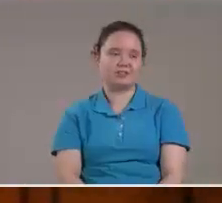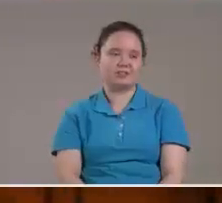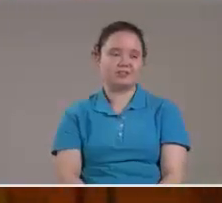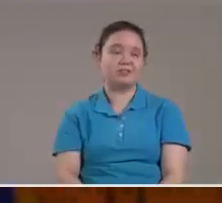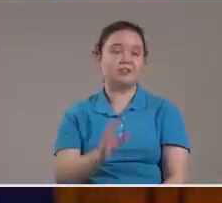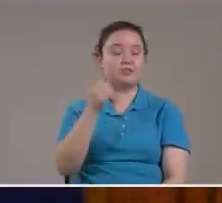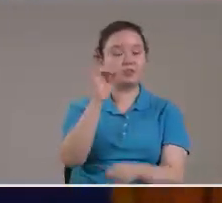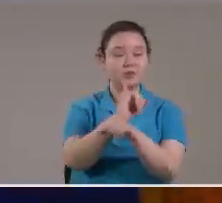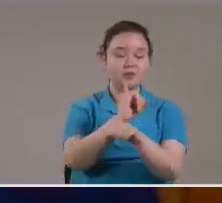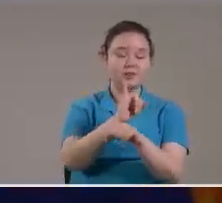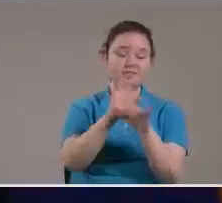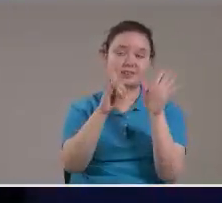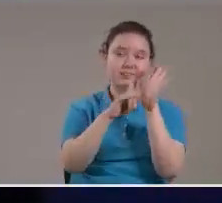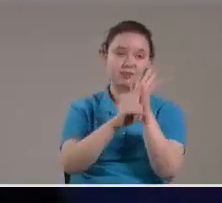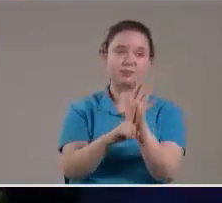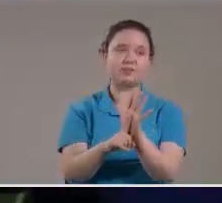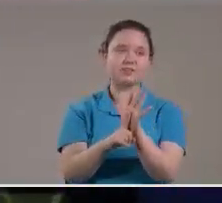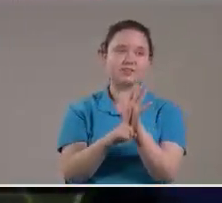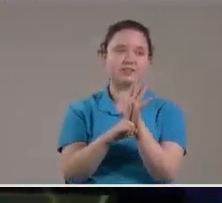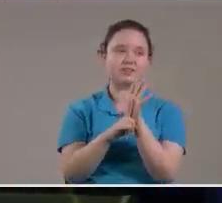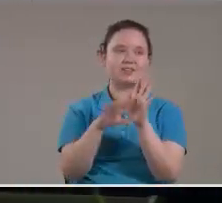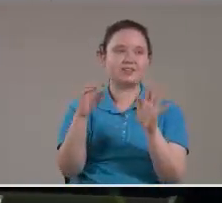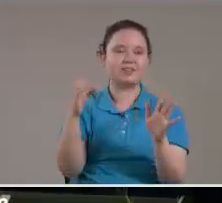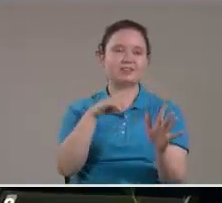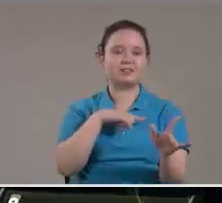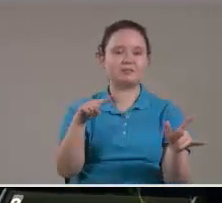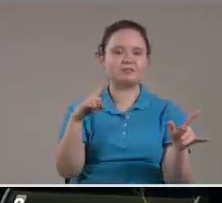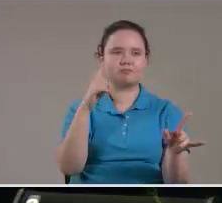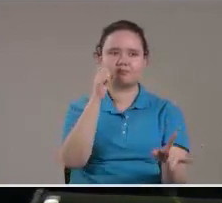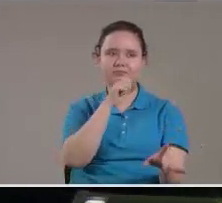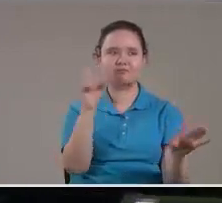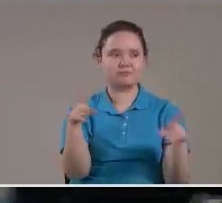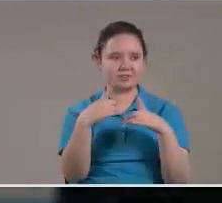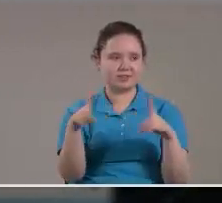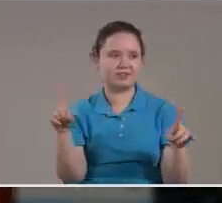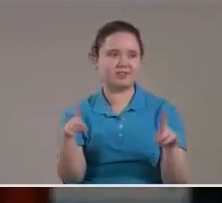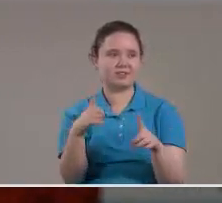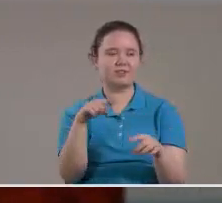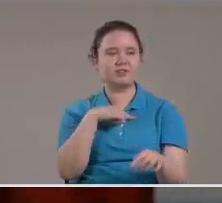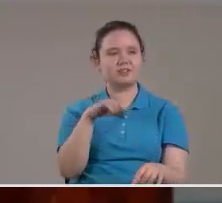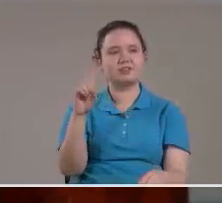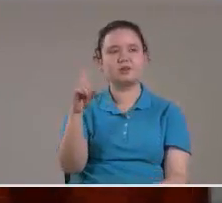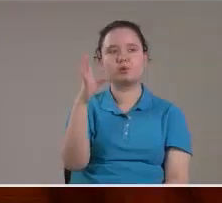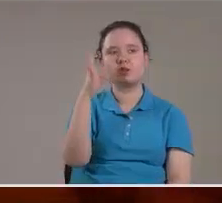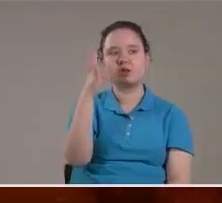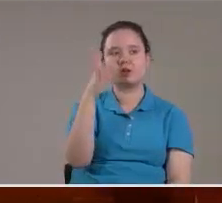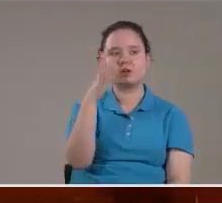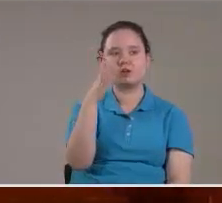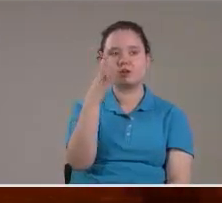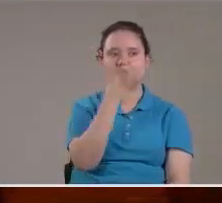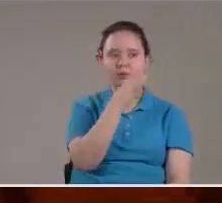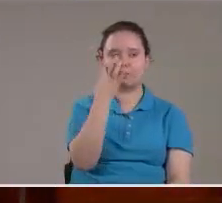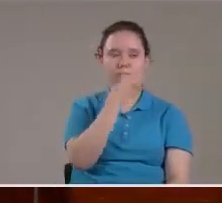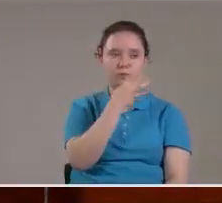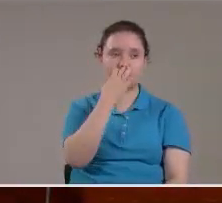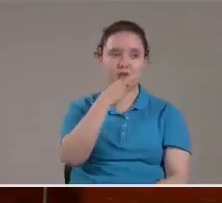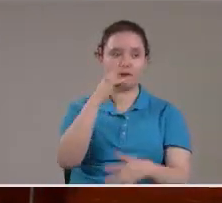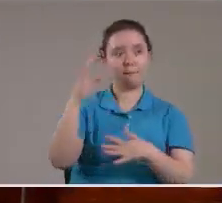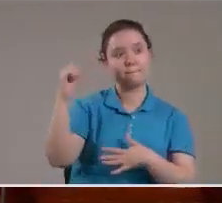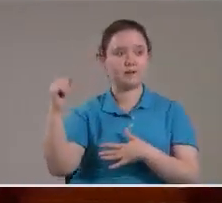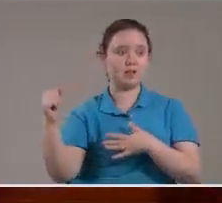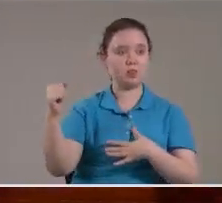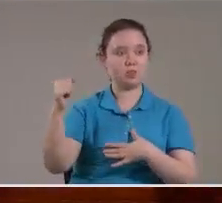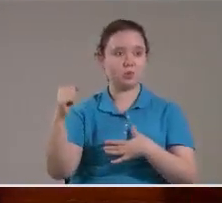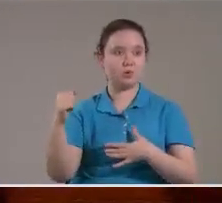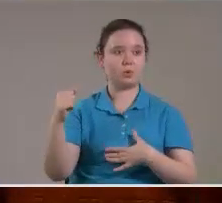Otra iglesia Que apareció ahí En donde El que está dirigiendo Está con una señora Y están así Y todos los